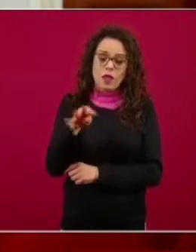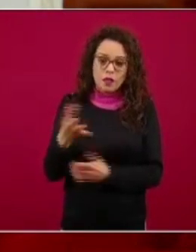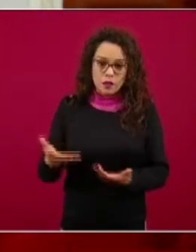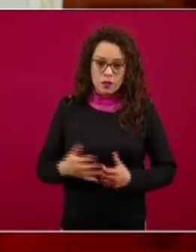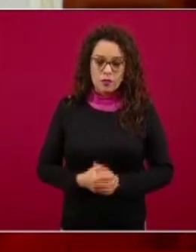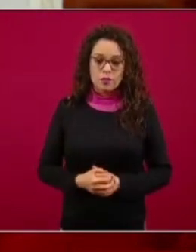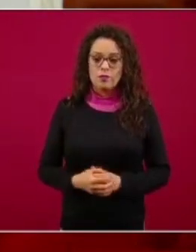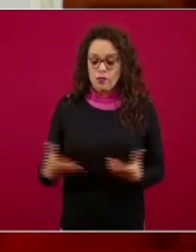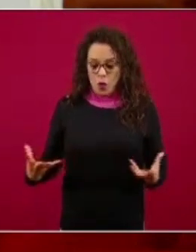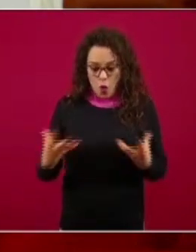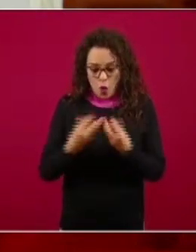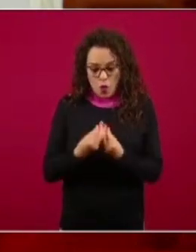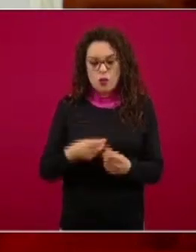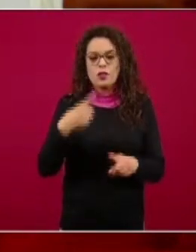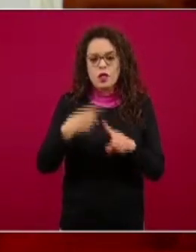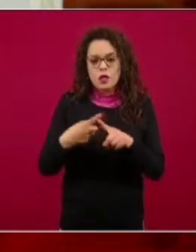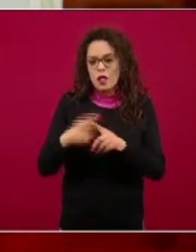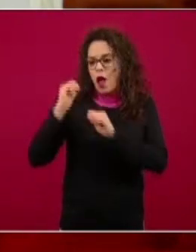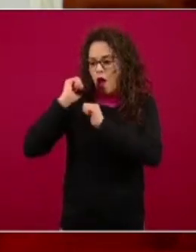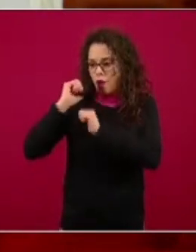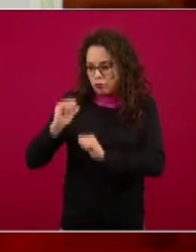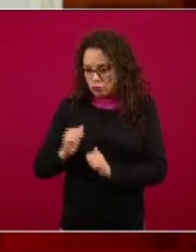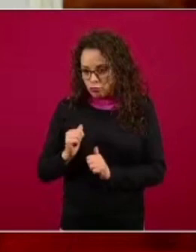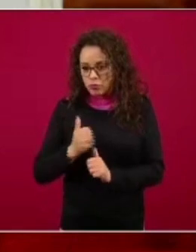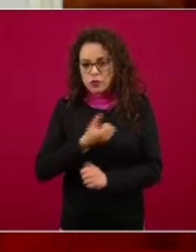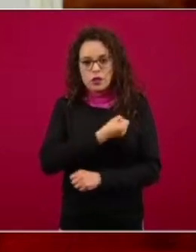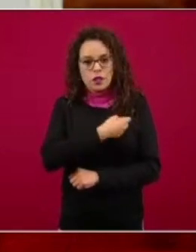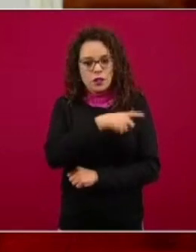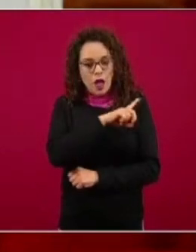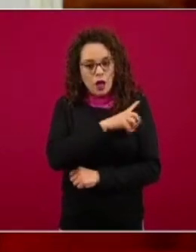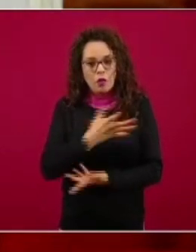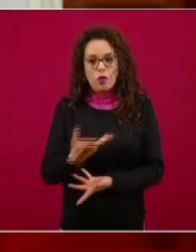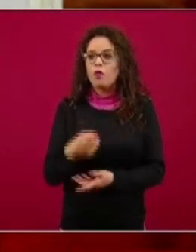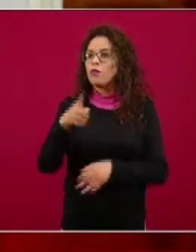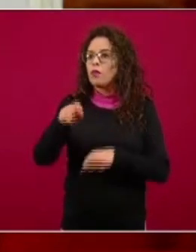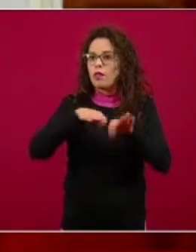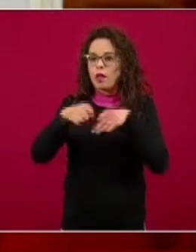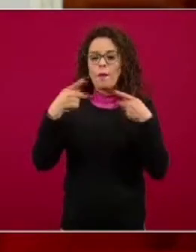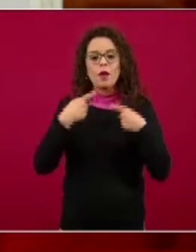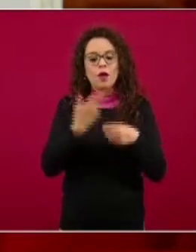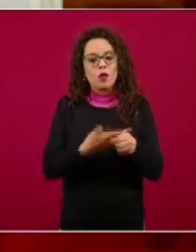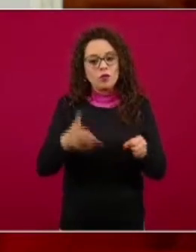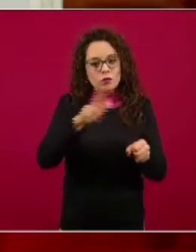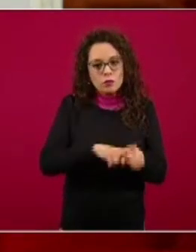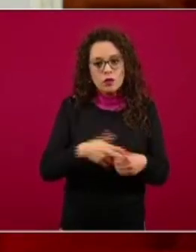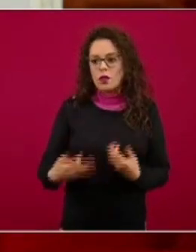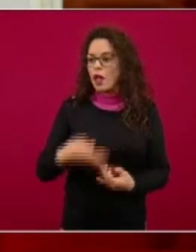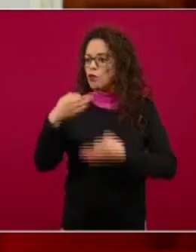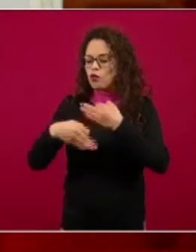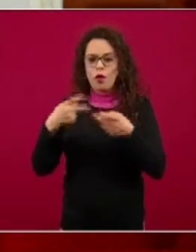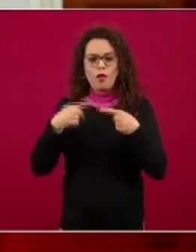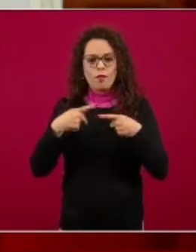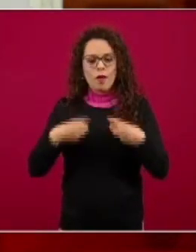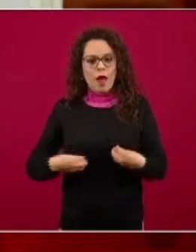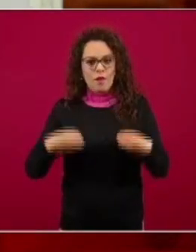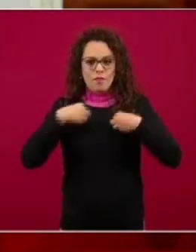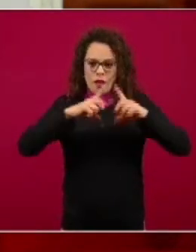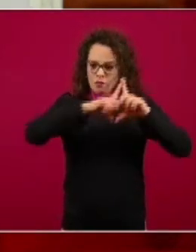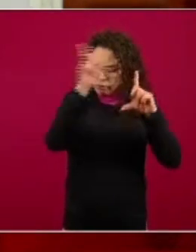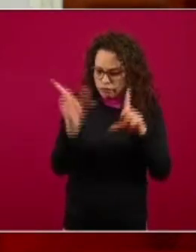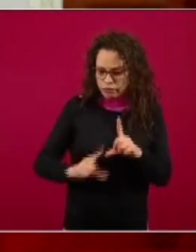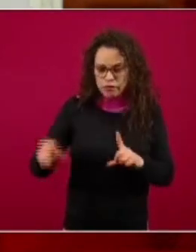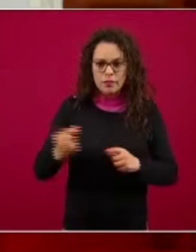sanitarias, están juntos el personal de salud, están juntos la población en general y por lo tanto